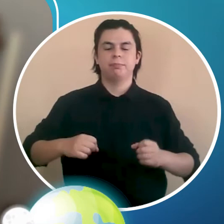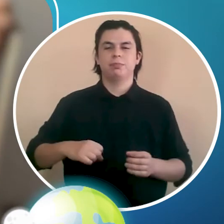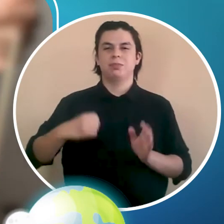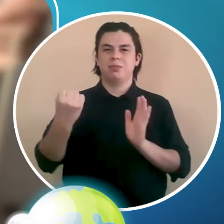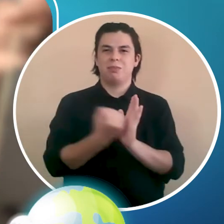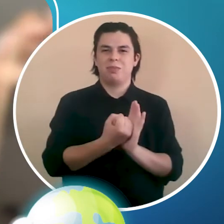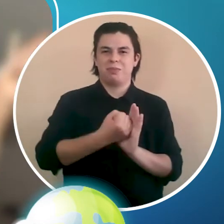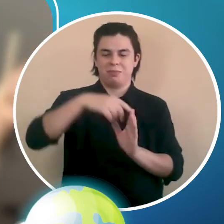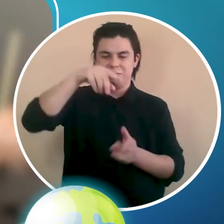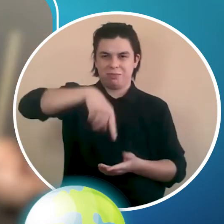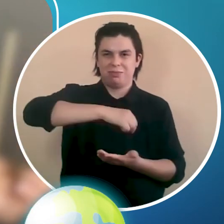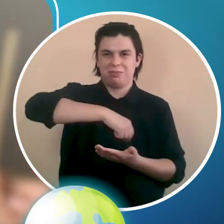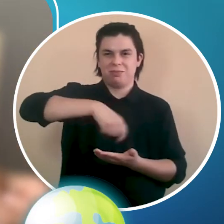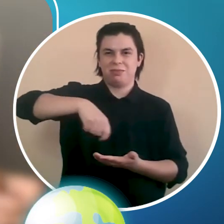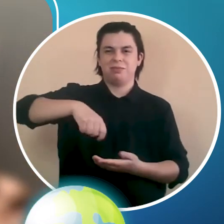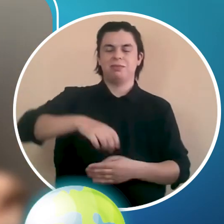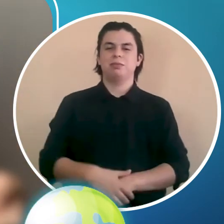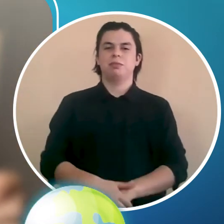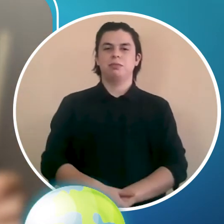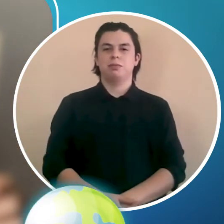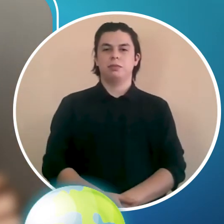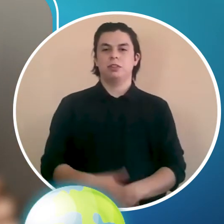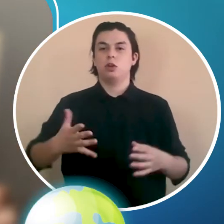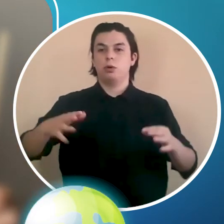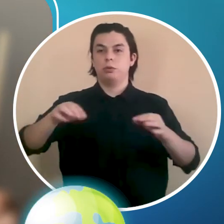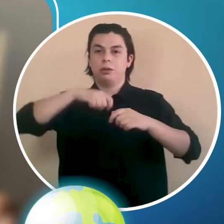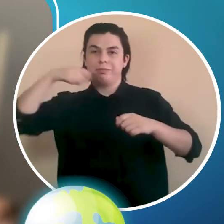lápiz por acá y otro lápiz por acá.